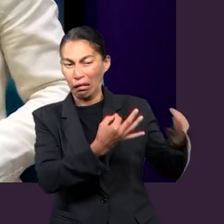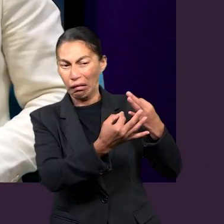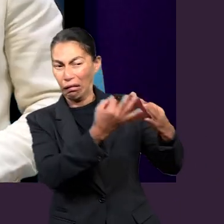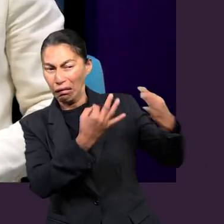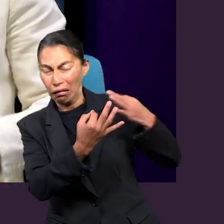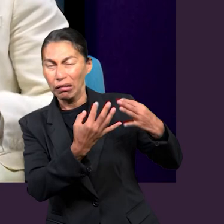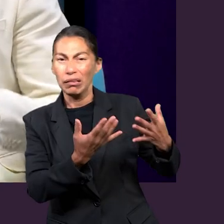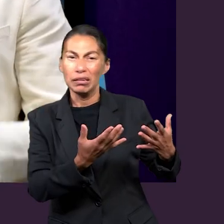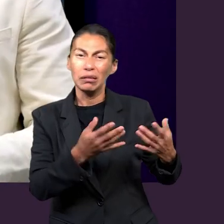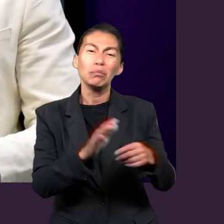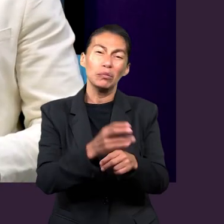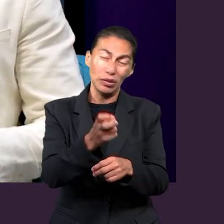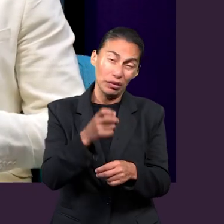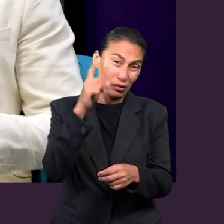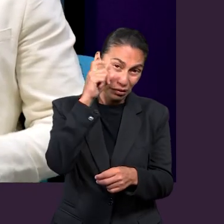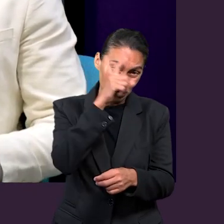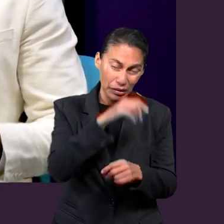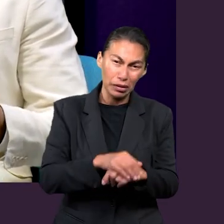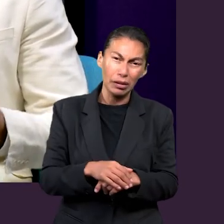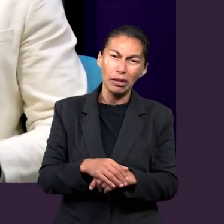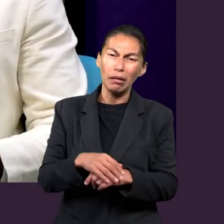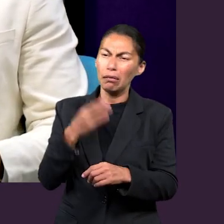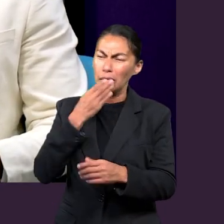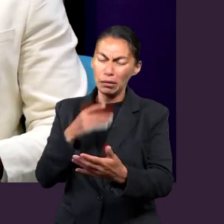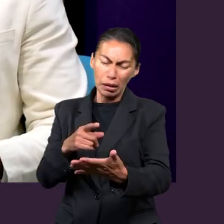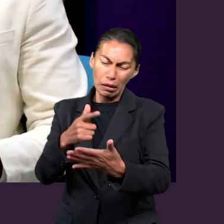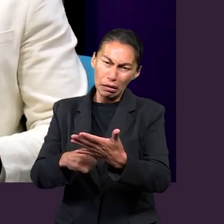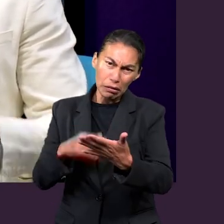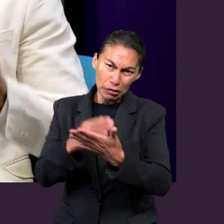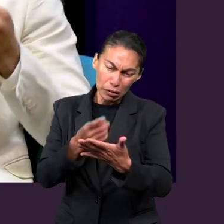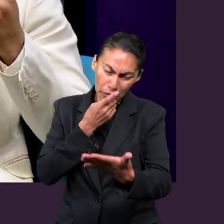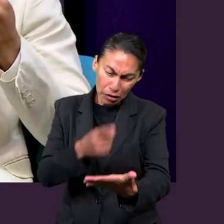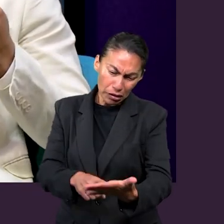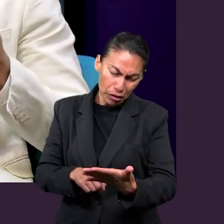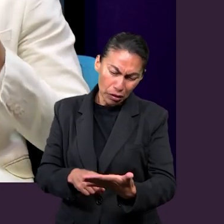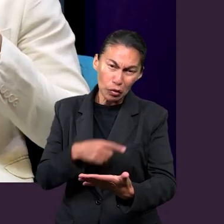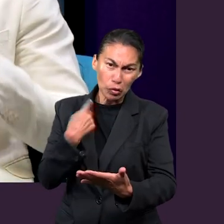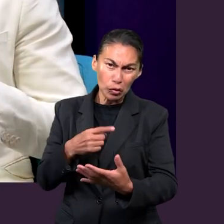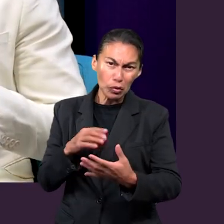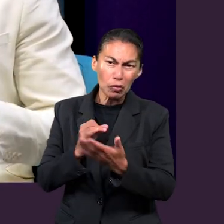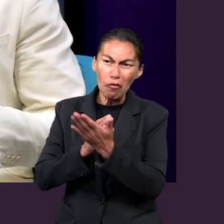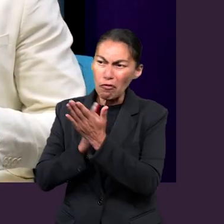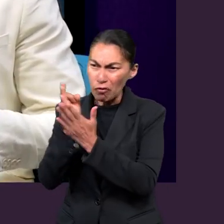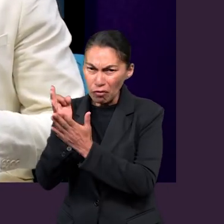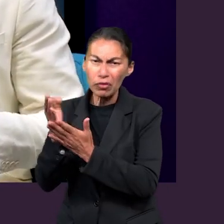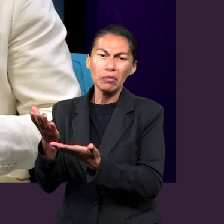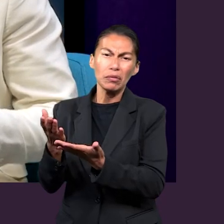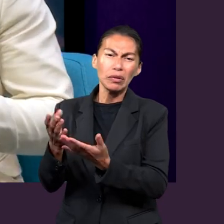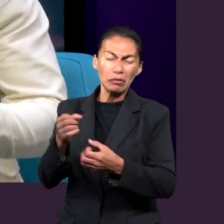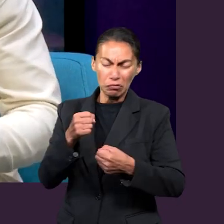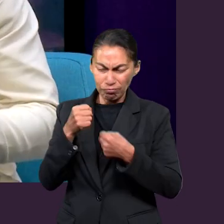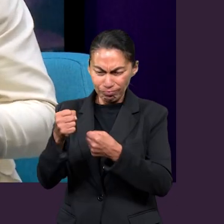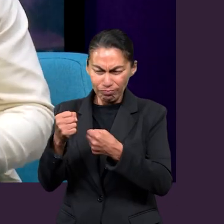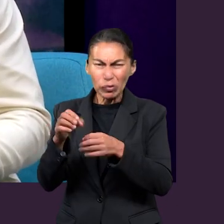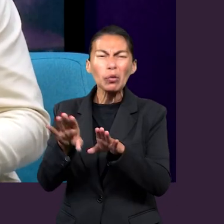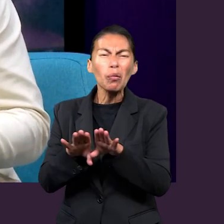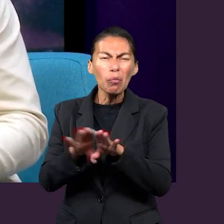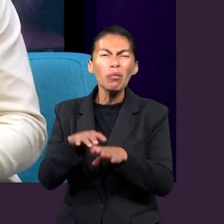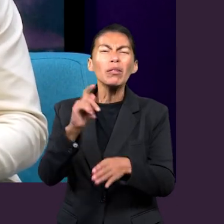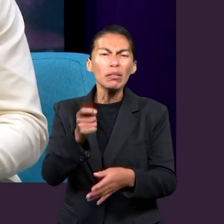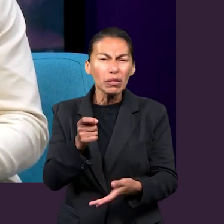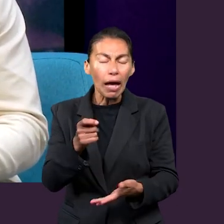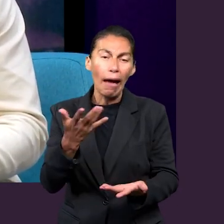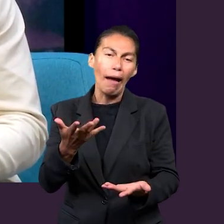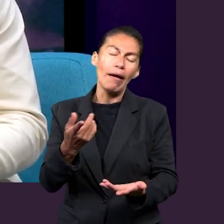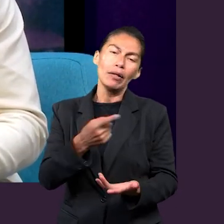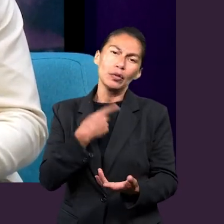Y lo que nos destaca la lección de mantenernos firmes es que debemos aferrarnos a Dios para que Él pueda darnos la fortaleza que